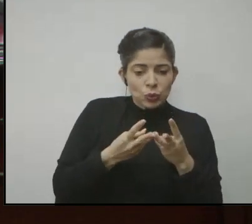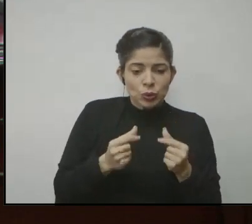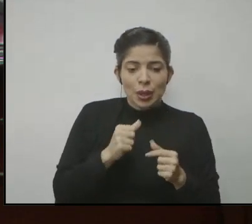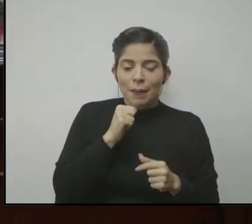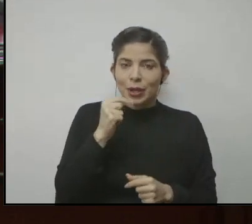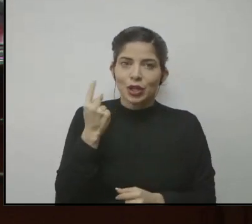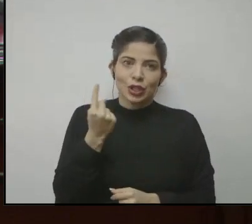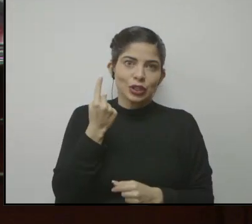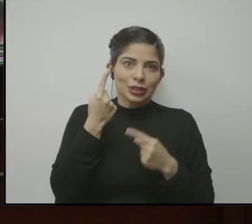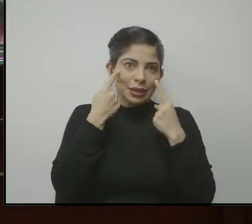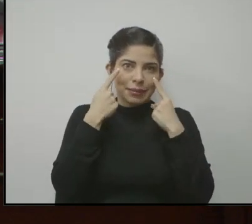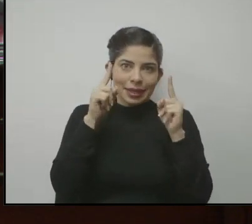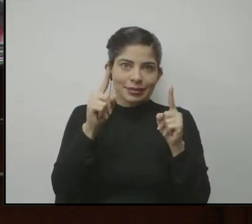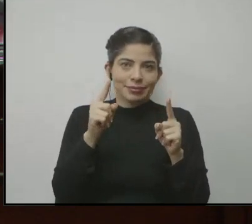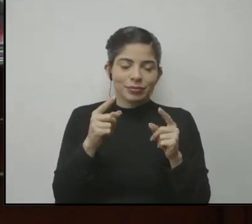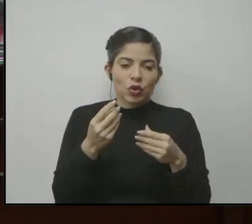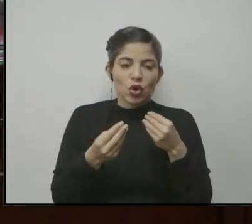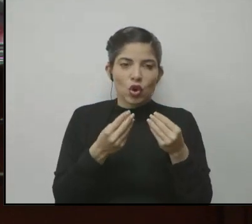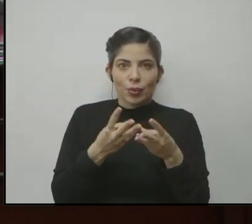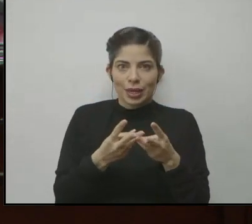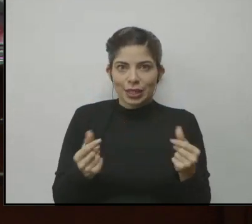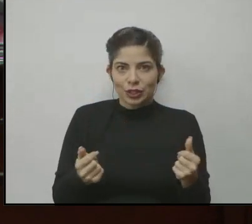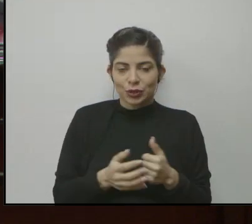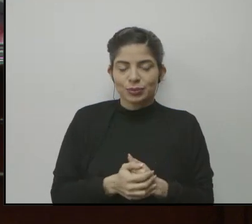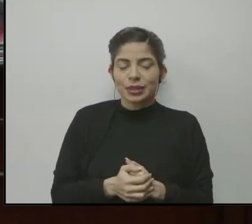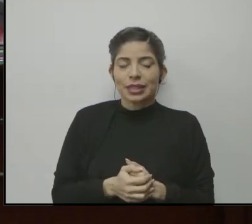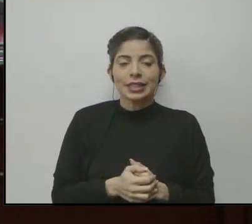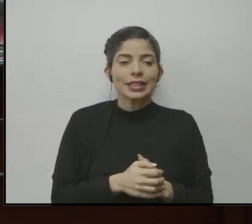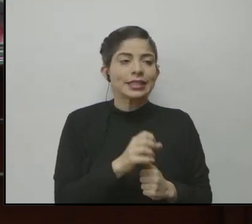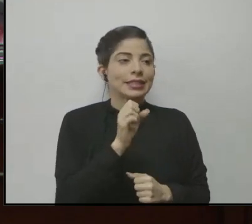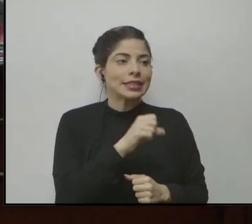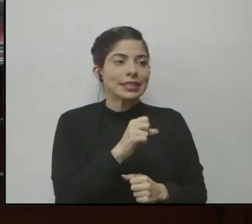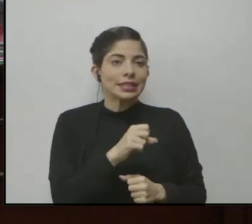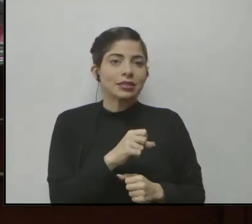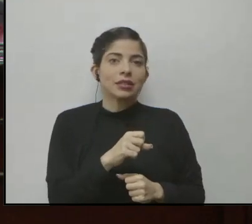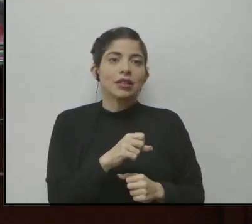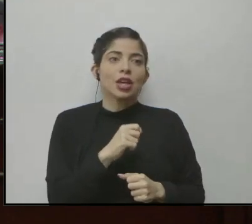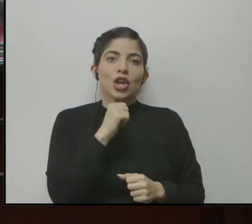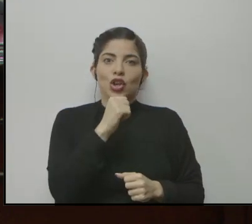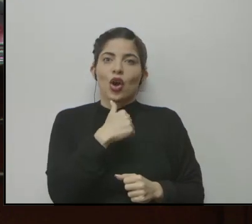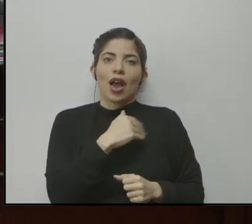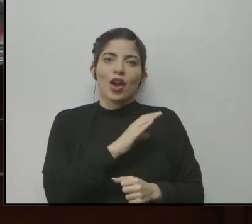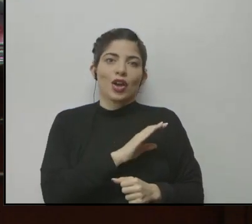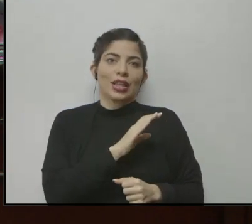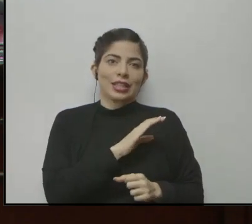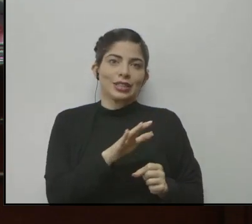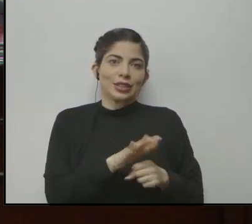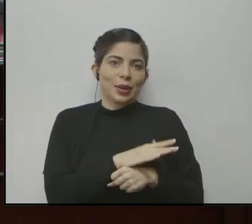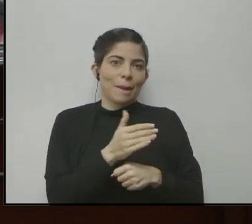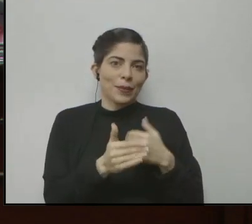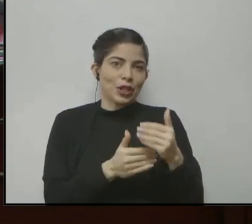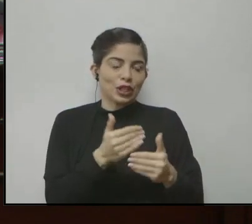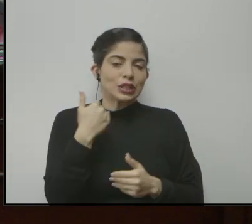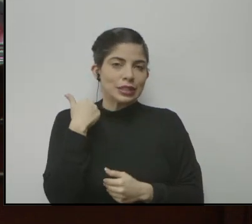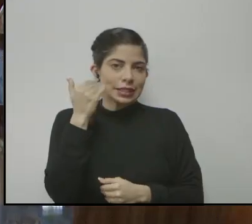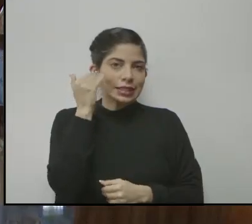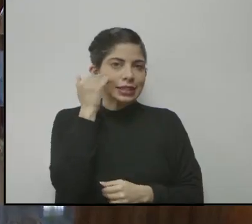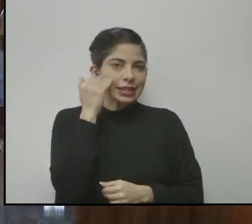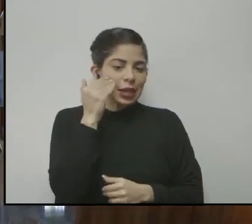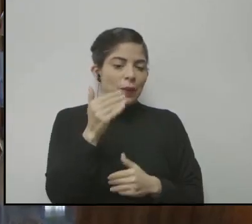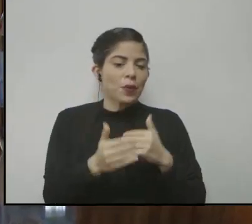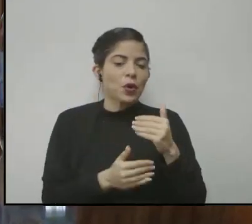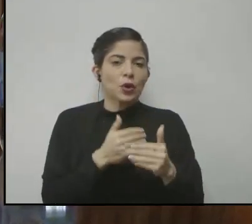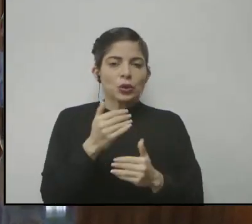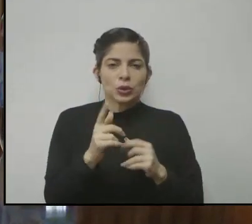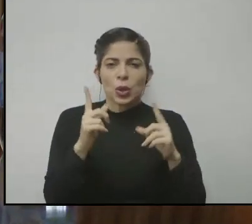siempre tenemos la manera de resolverlo todo en ese sentido. Ni están tampoco todas las condiciones para este proceso, yo sé que ha sido un